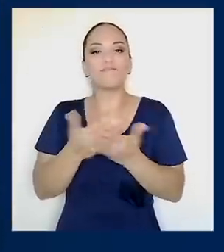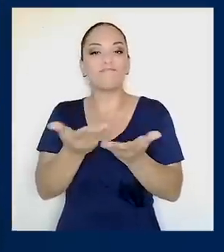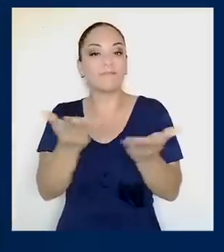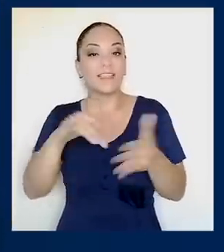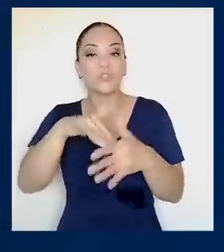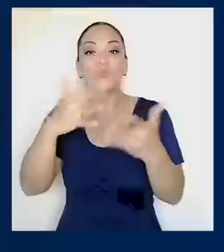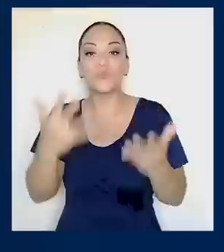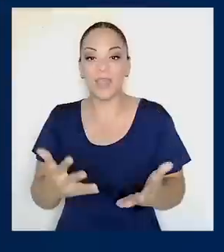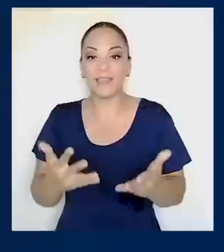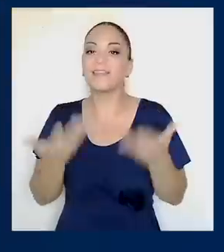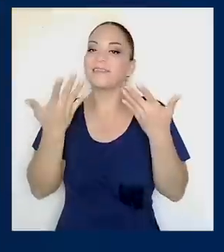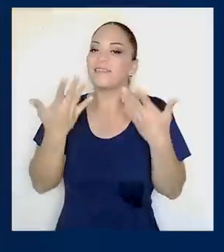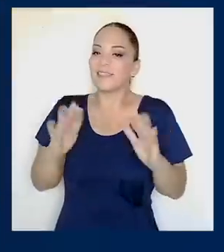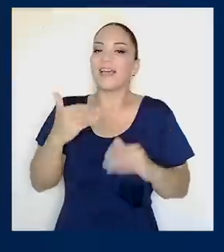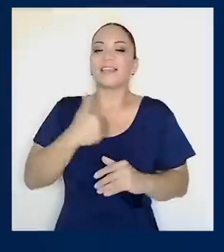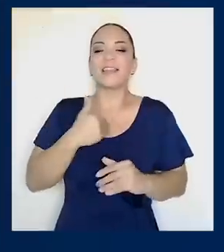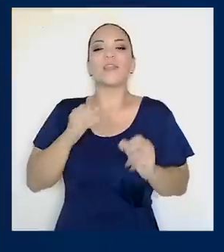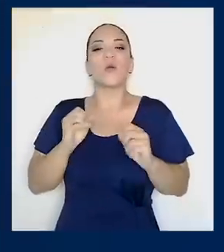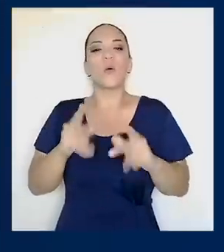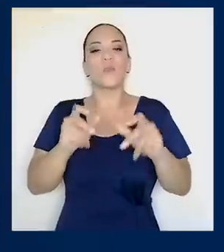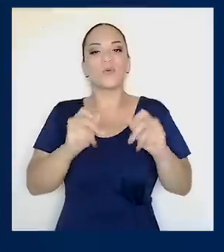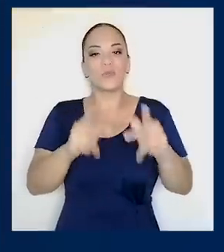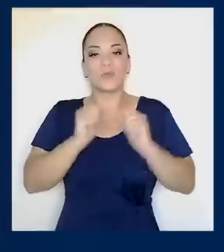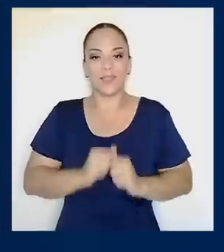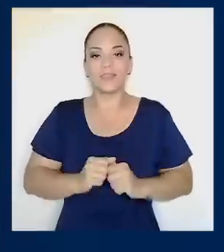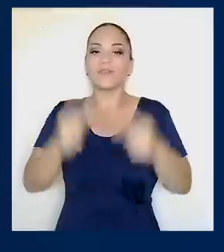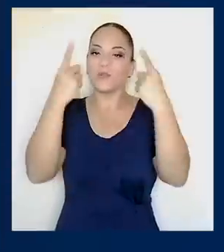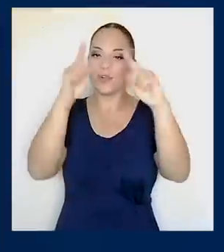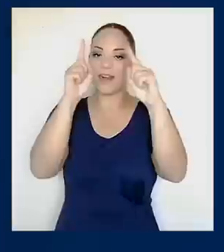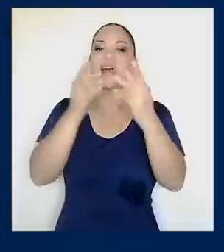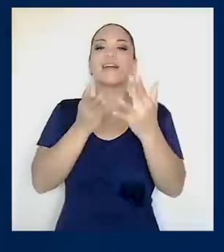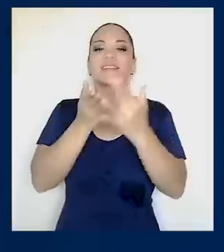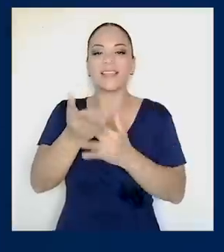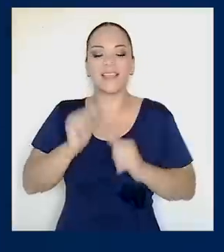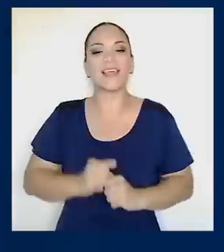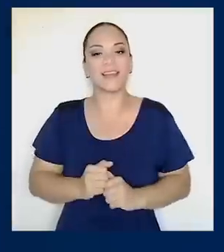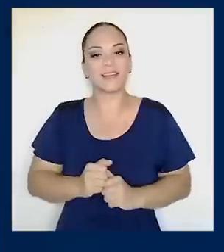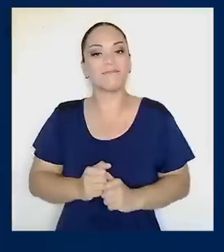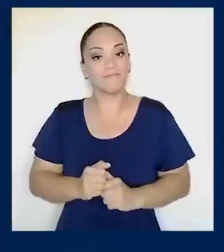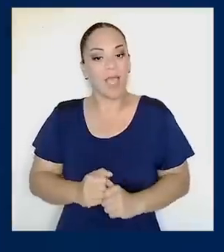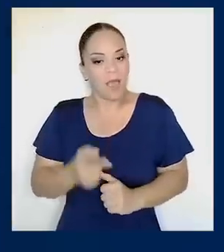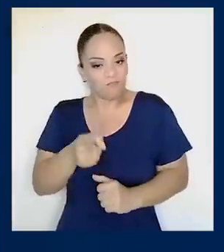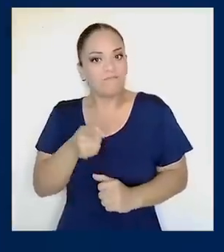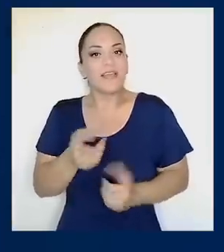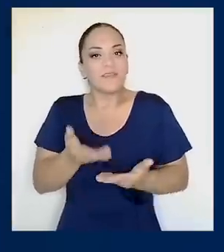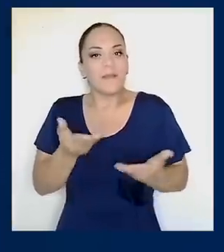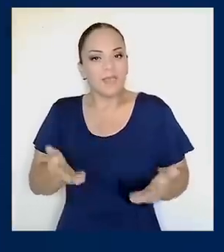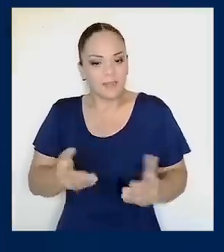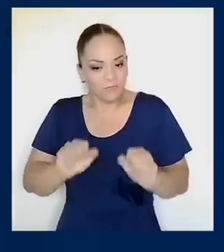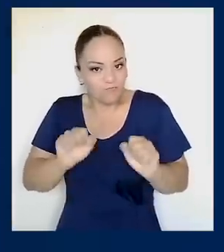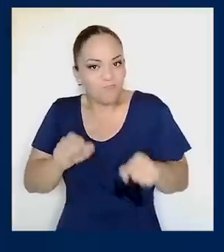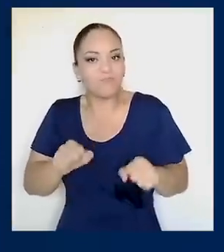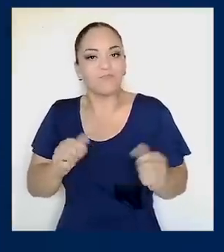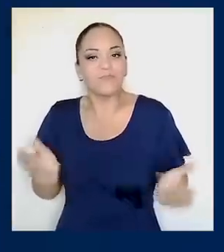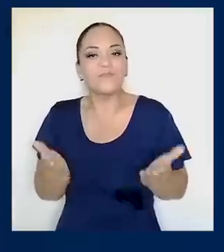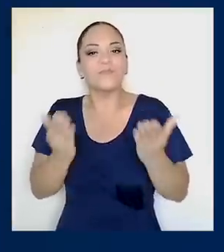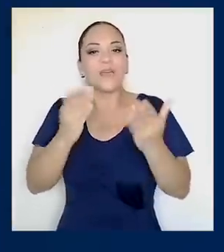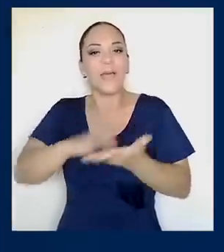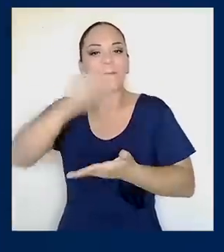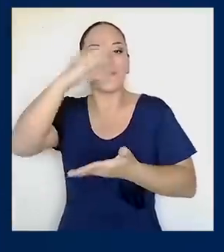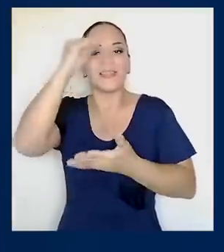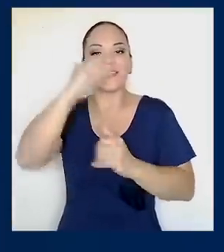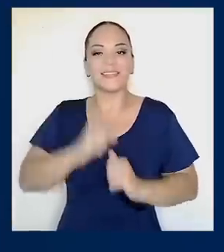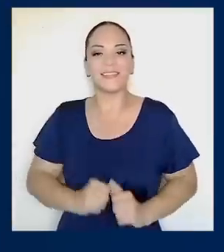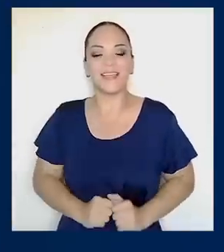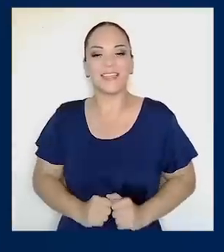estudiantes cuentan ya con oportunidades para acceder a poderosas herramientas aceleradoras del